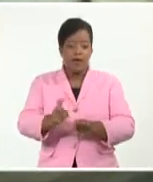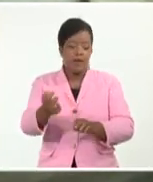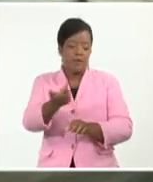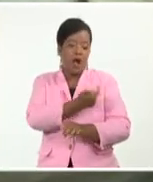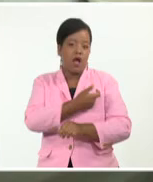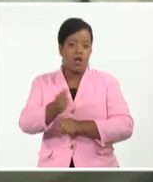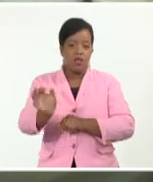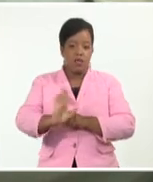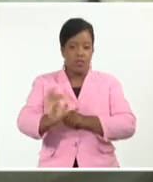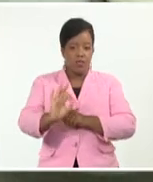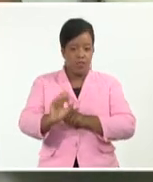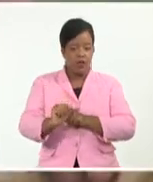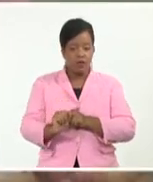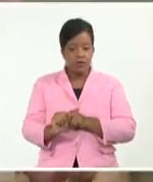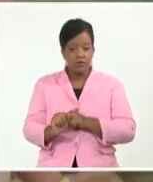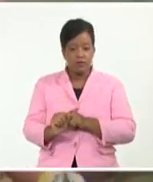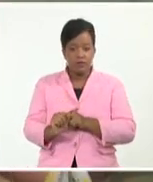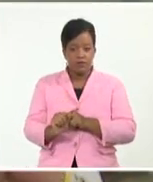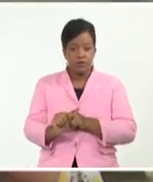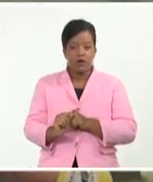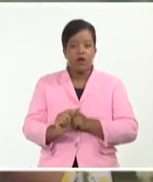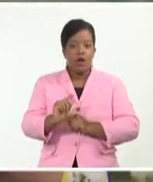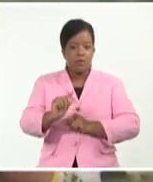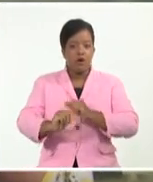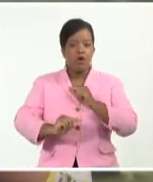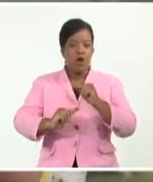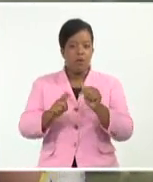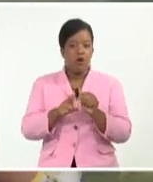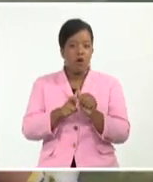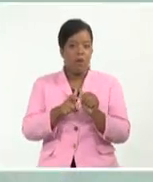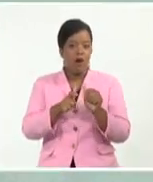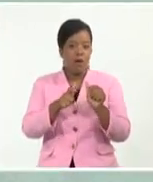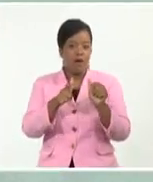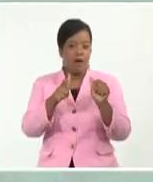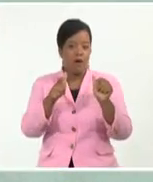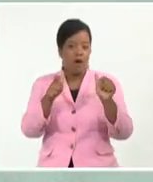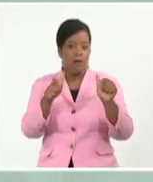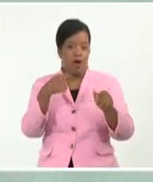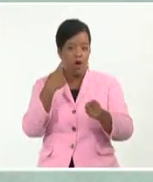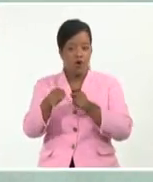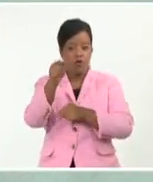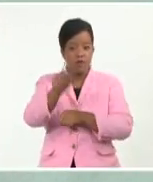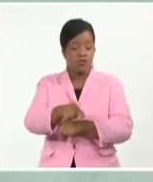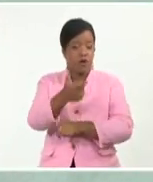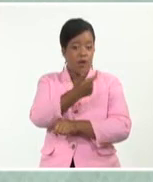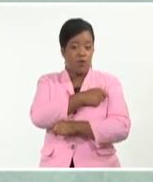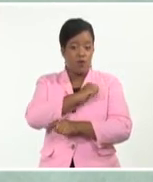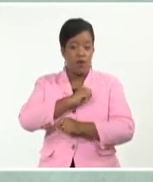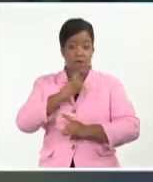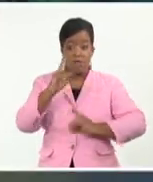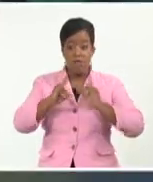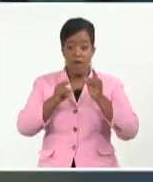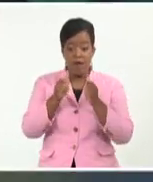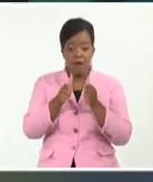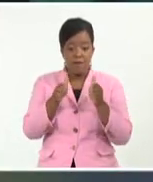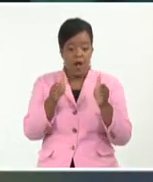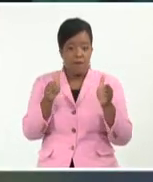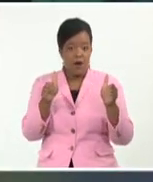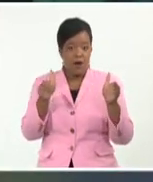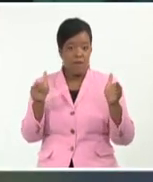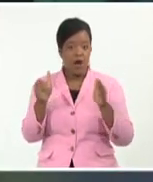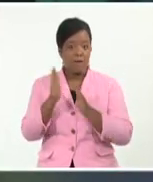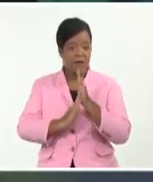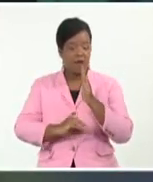vacunación. sea, la vacunación se irá incrementando el acceso a la vacunación en el país, y por tanto cuando el bebé crezca dentro de unos meses, esa mamá se podrá